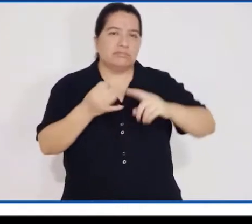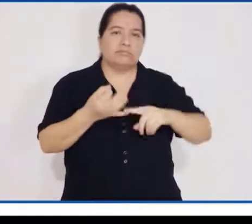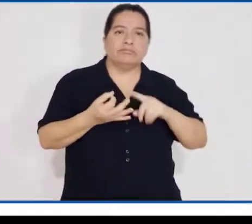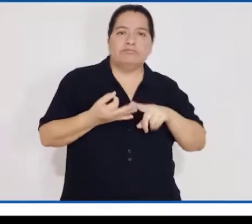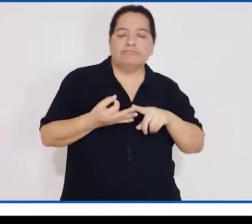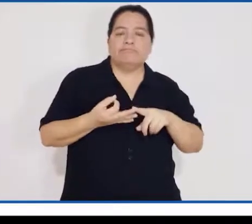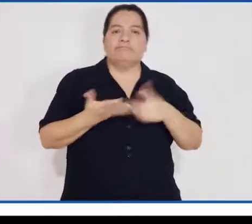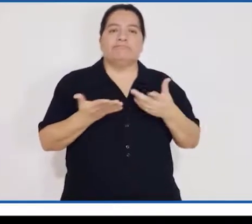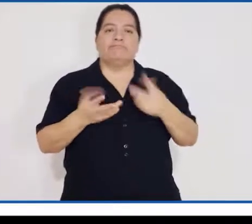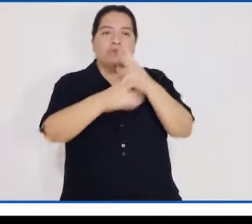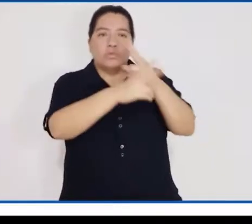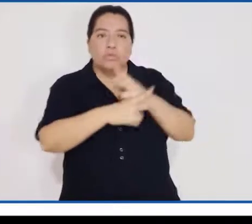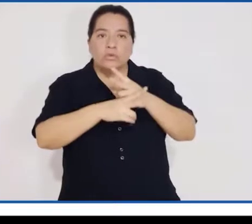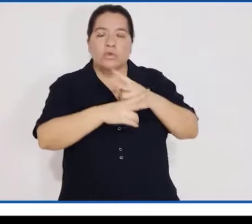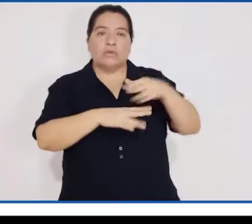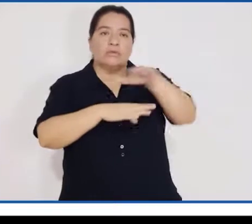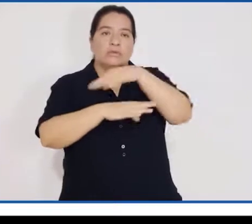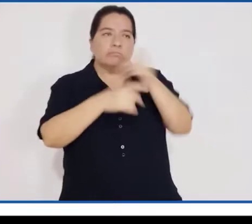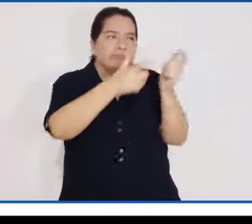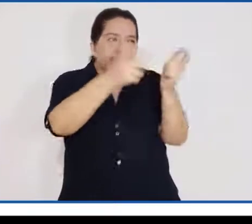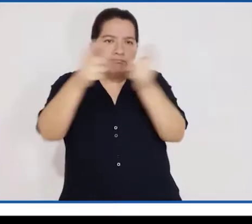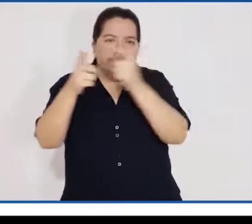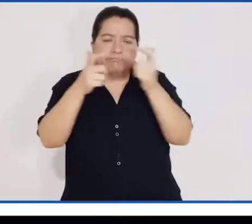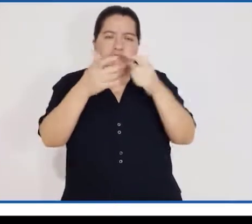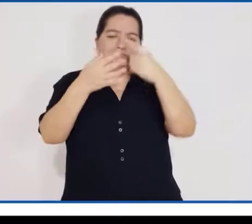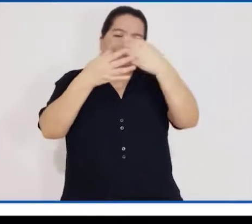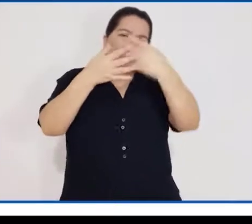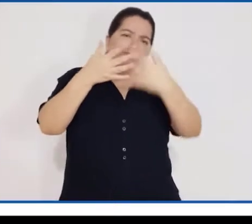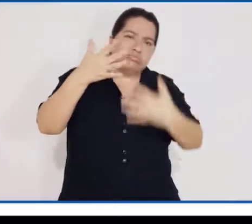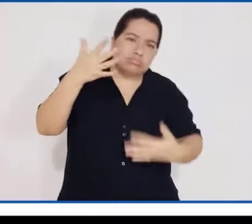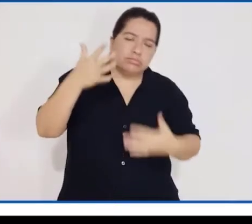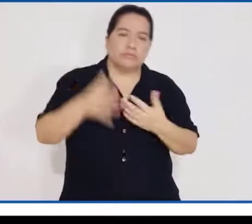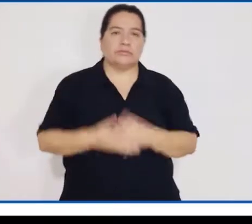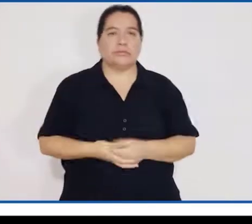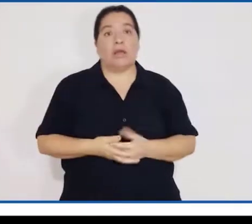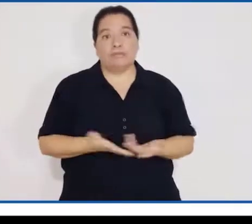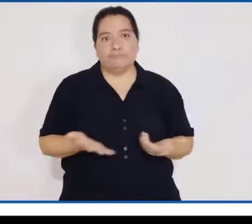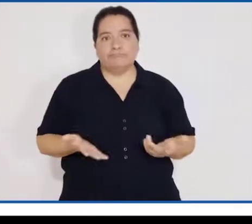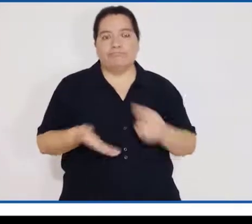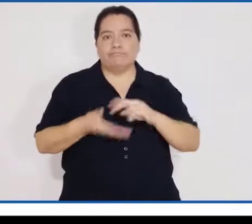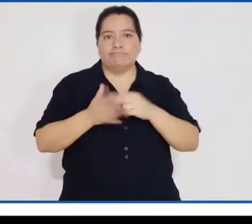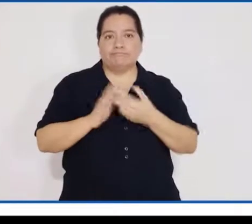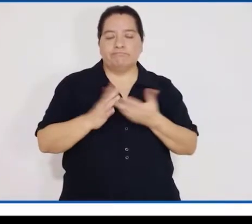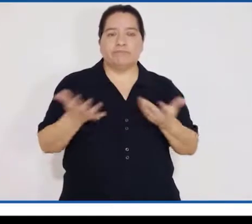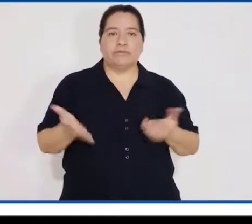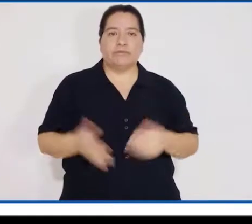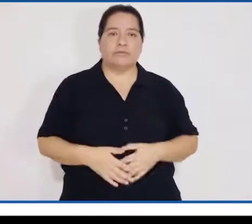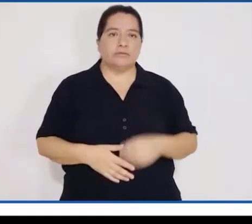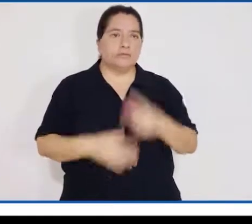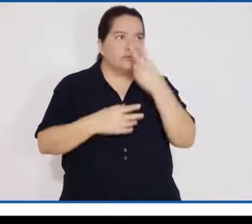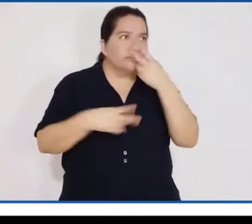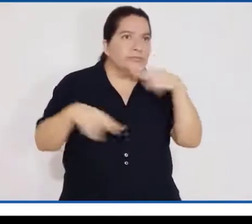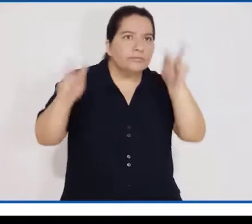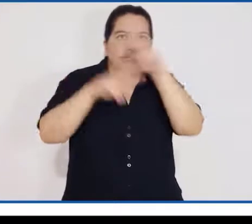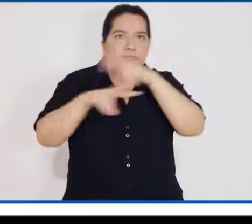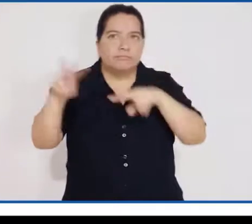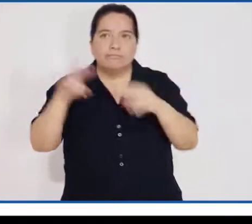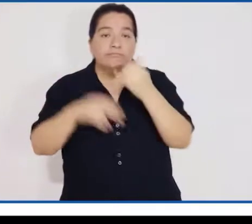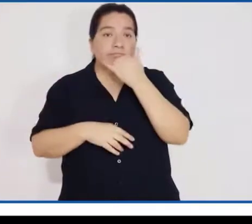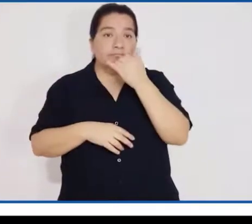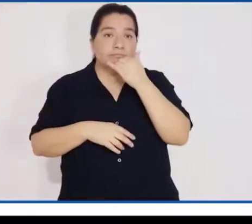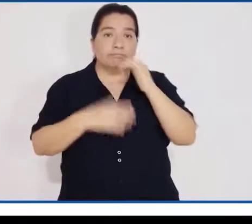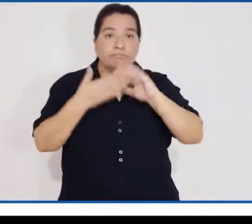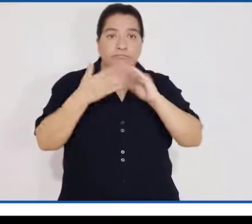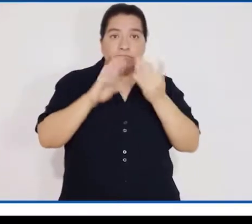seguridad ciudadana, etc. Lo que implica estar al tanto de lo que sucede en tu comunidad,